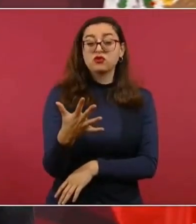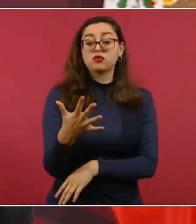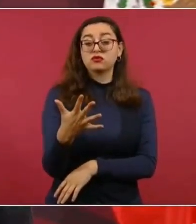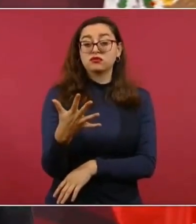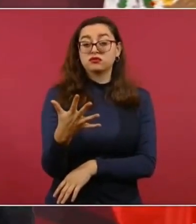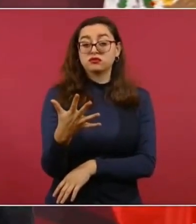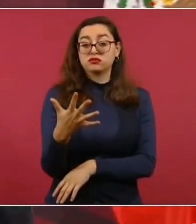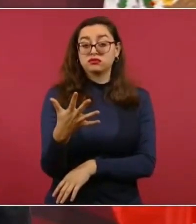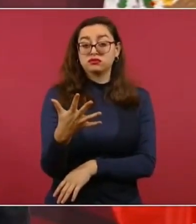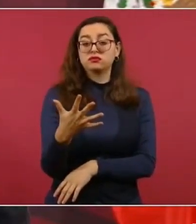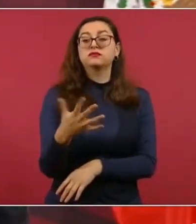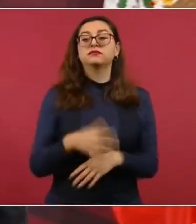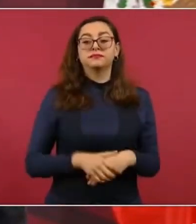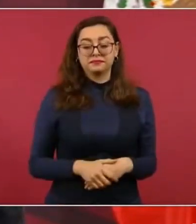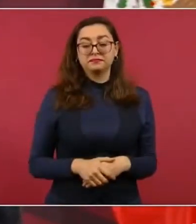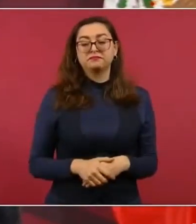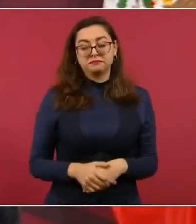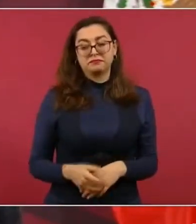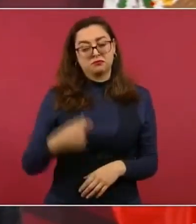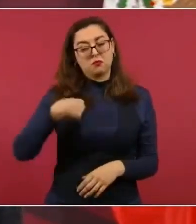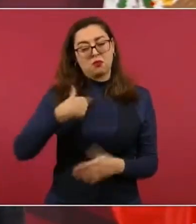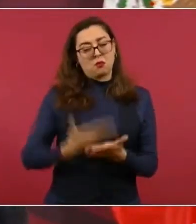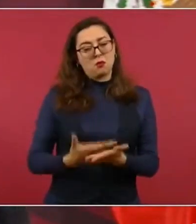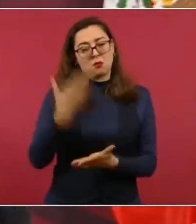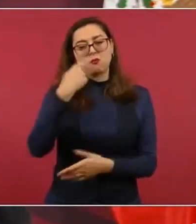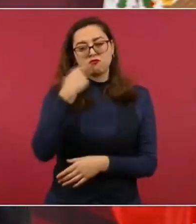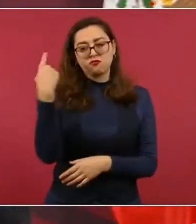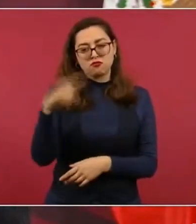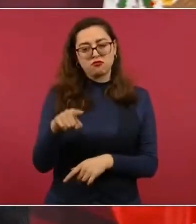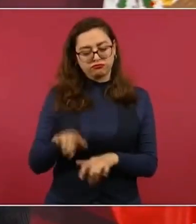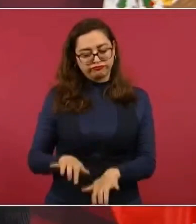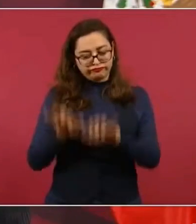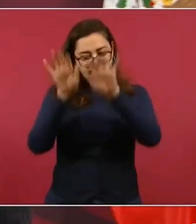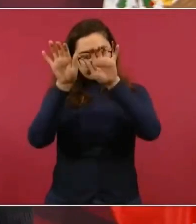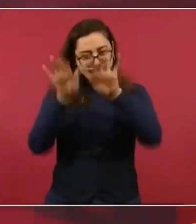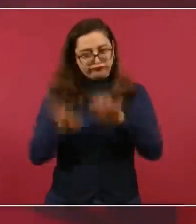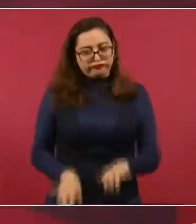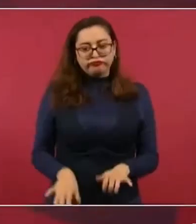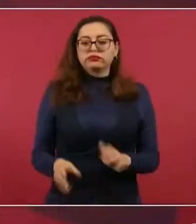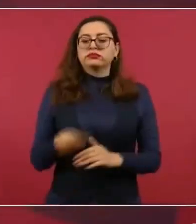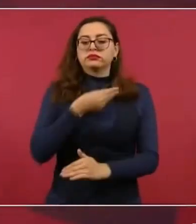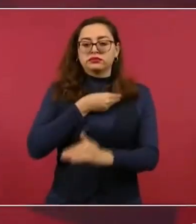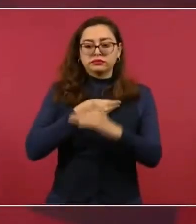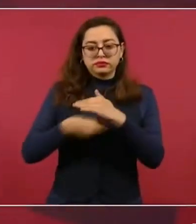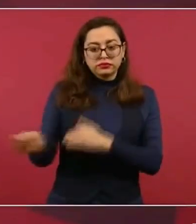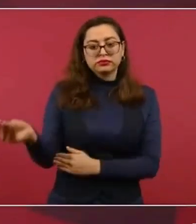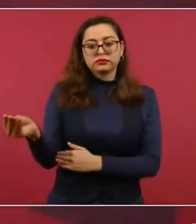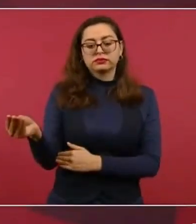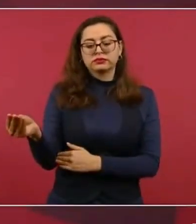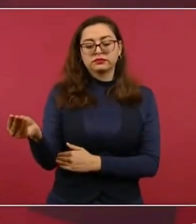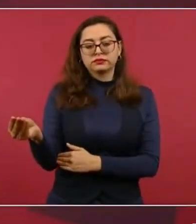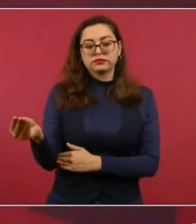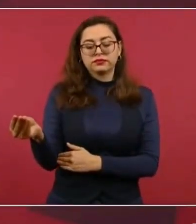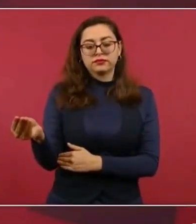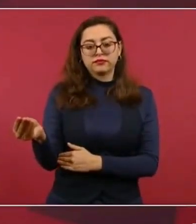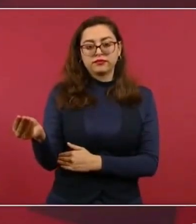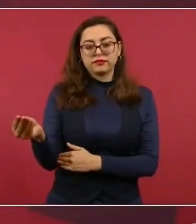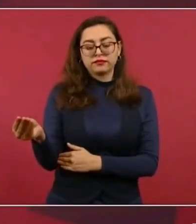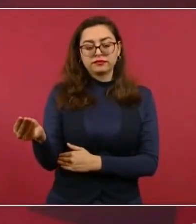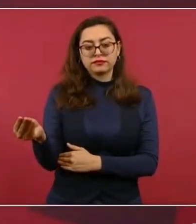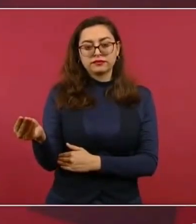no sólo vamos a mandar por escrito el tema o el asunto